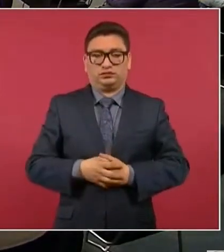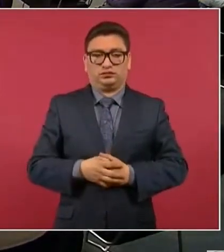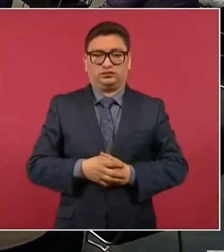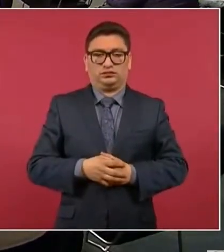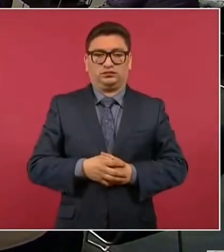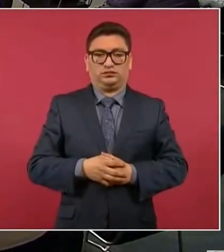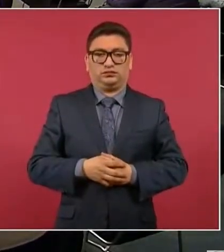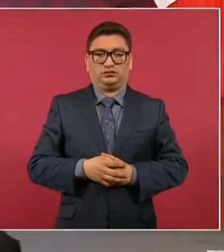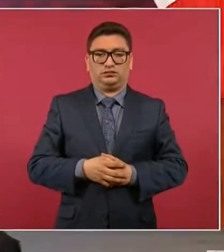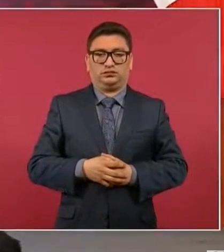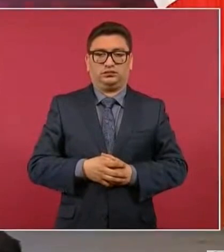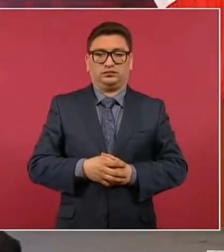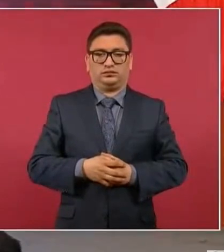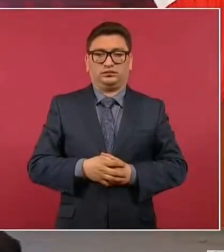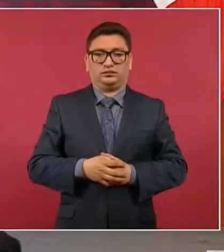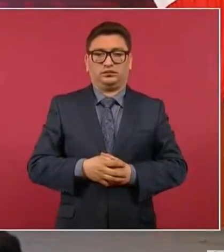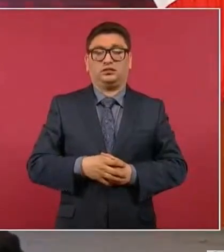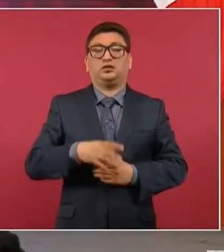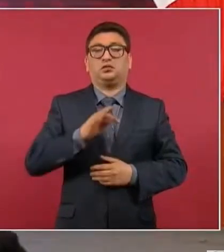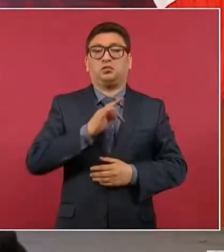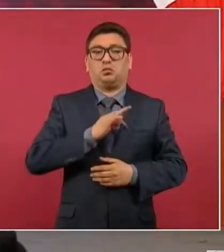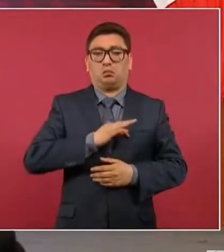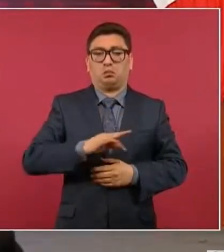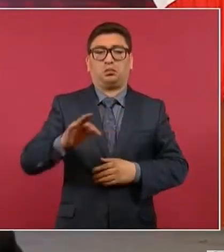Y lo podemos lograr aquí.